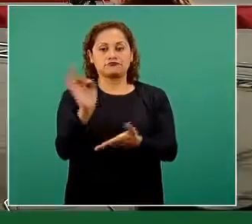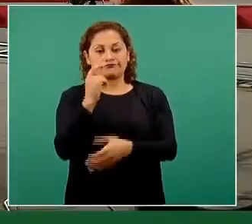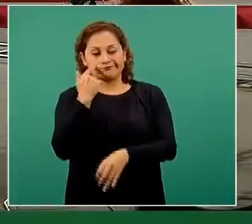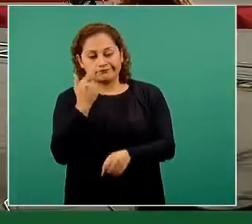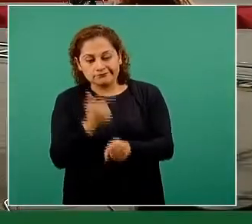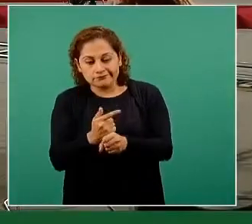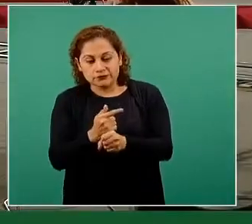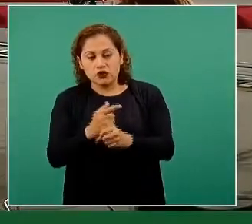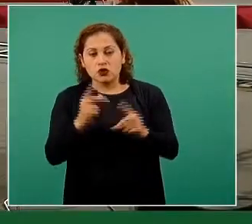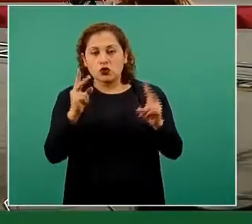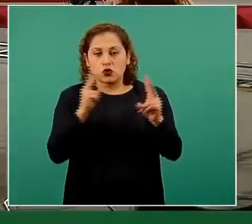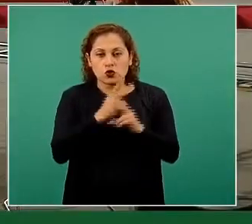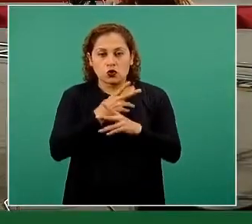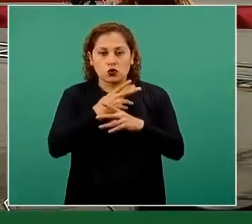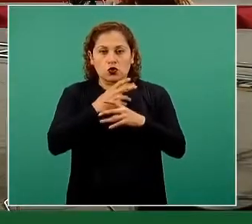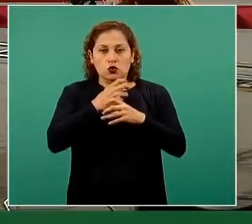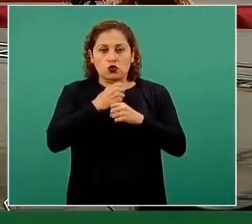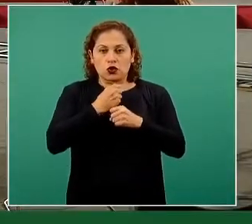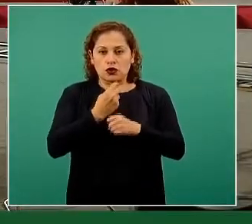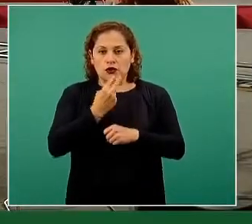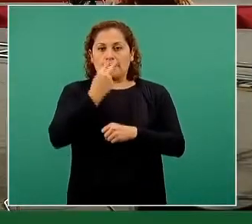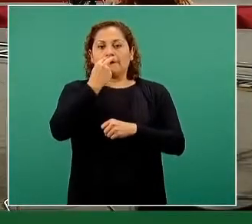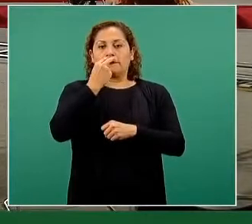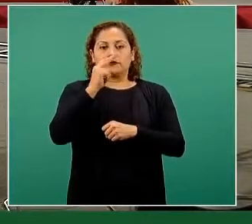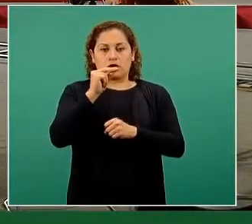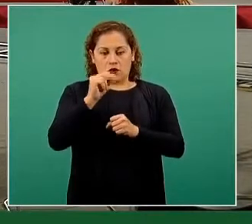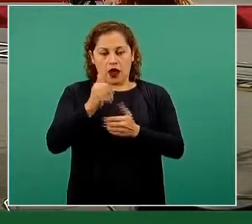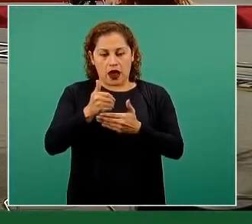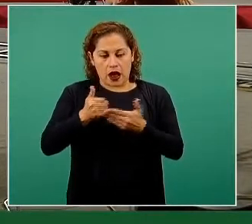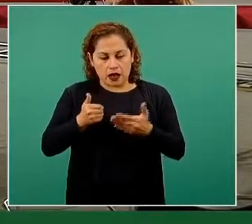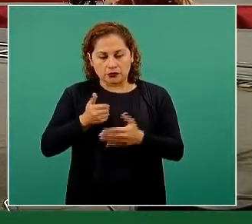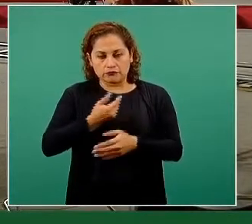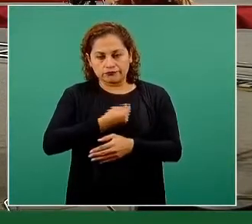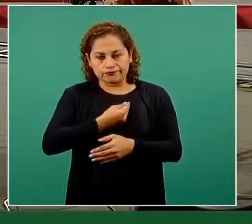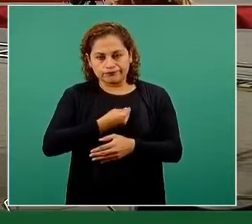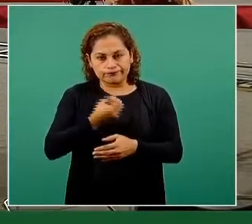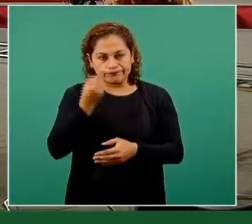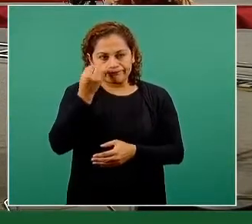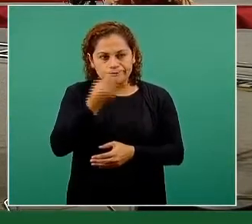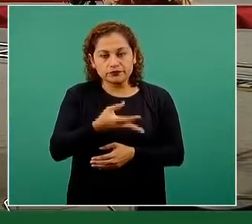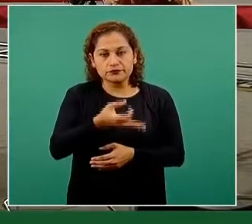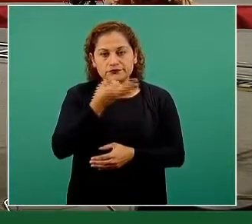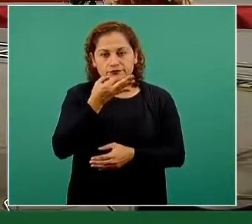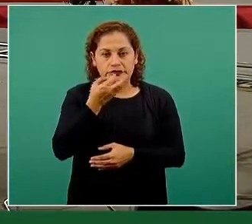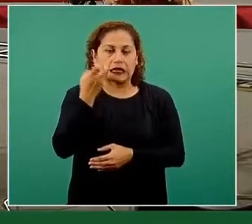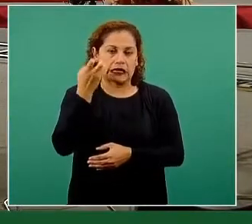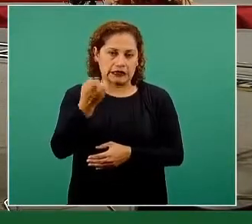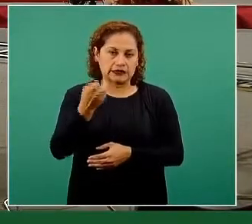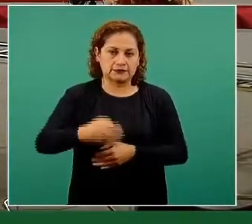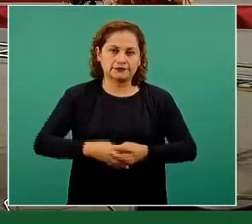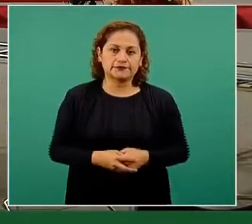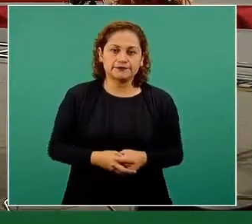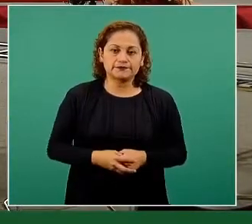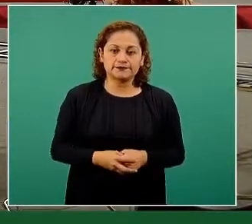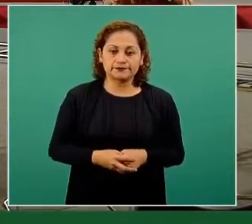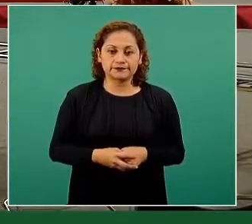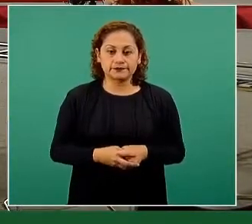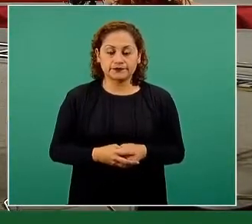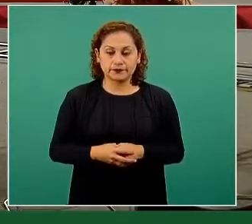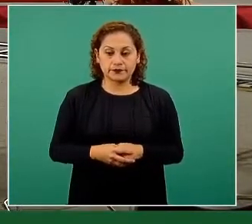oxígeno no invasiva. Ese es el estado actual de Remdesivir en México. Por favor.